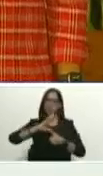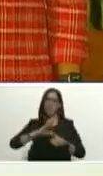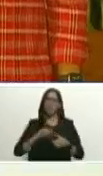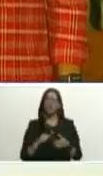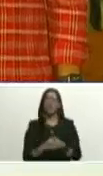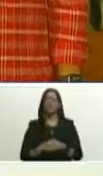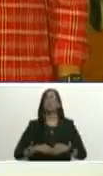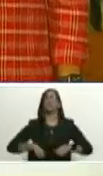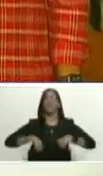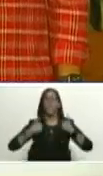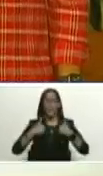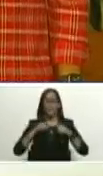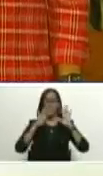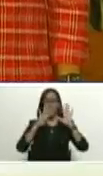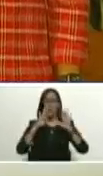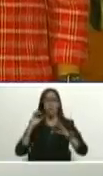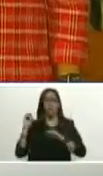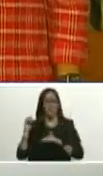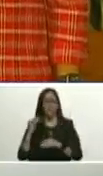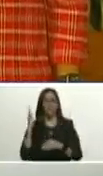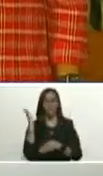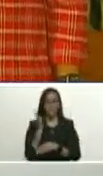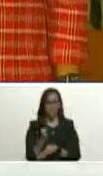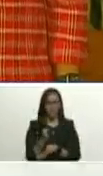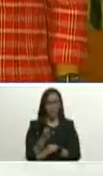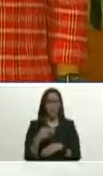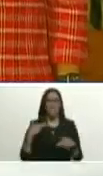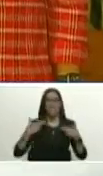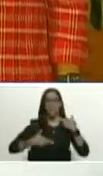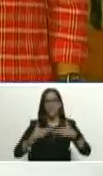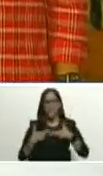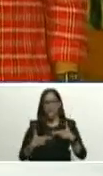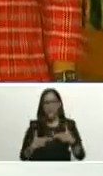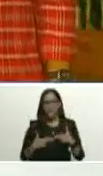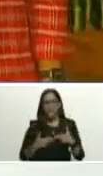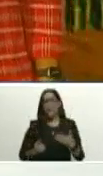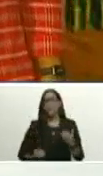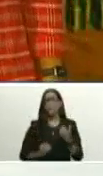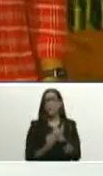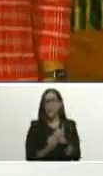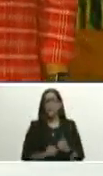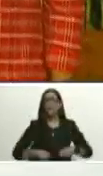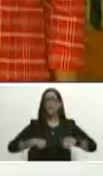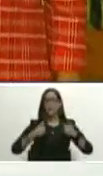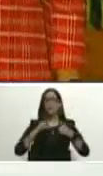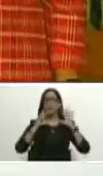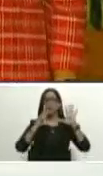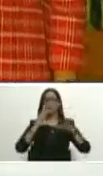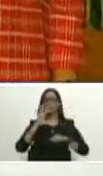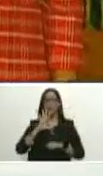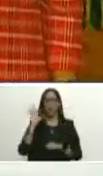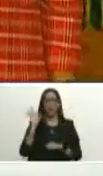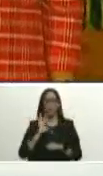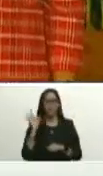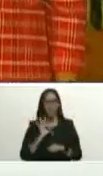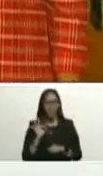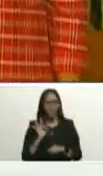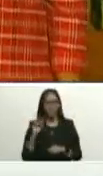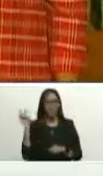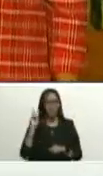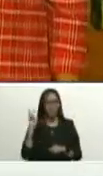más de 900 sanciones criminales repudiadas por más del 85% del pueblo de Venezuela